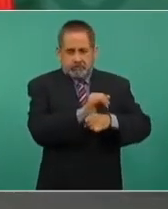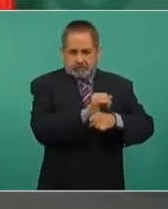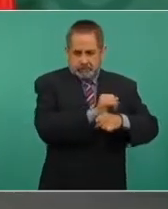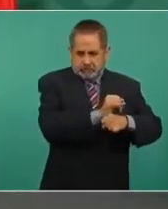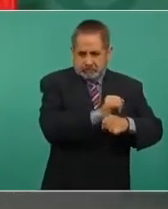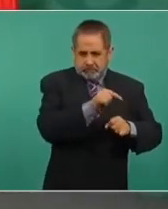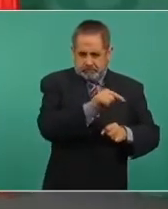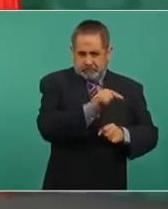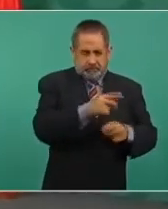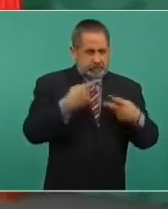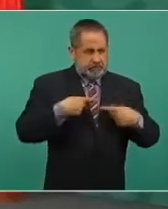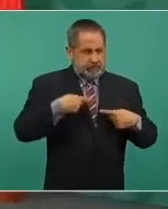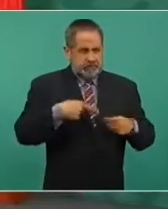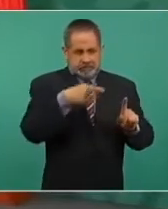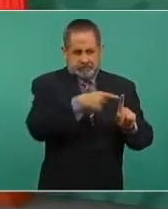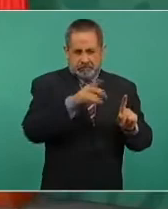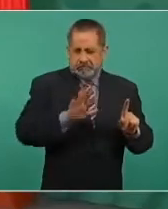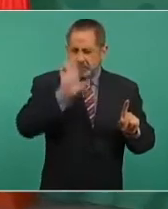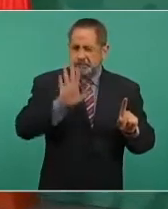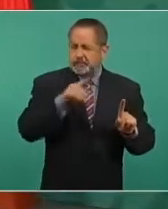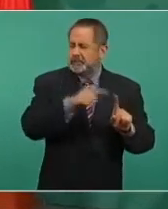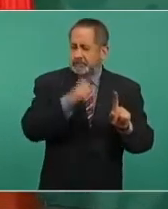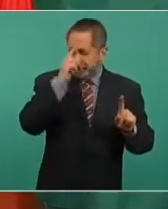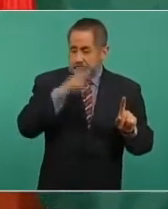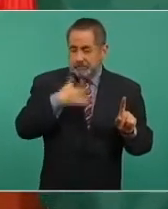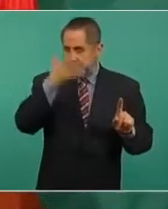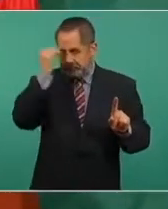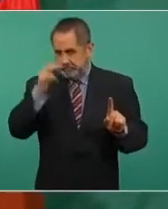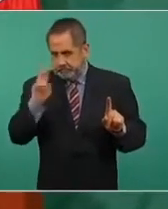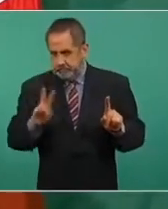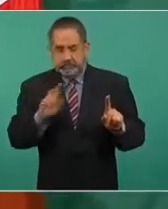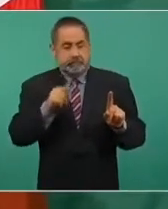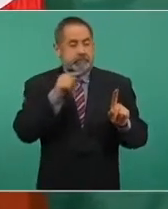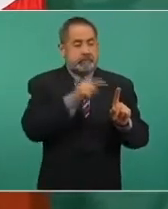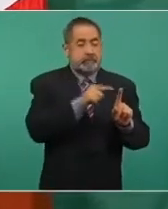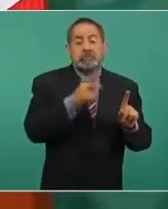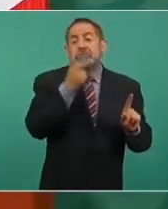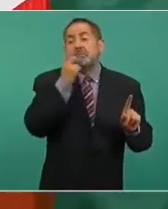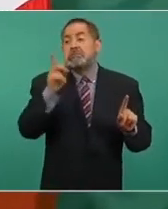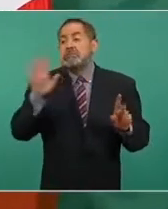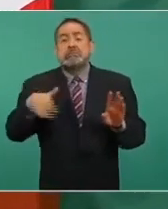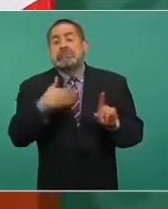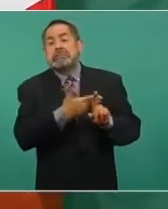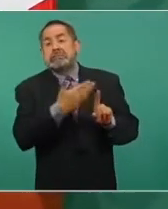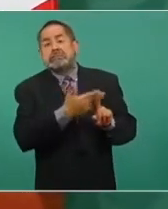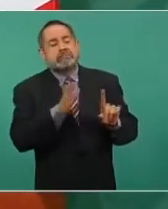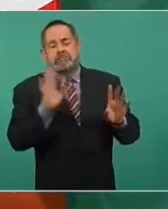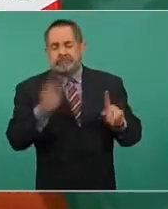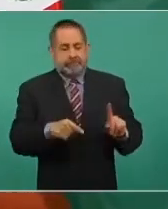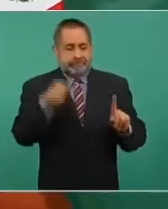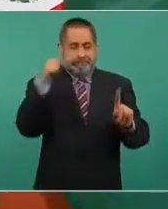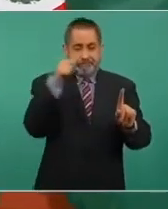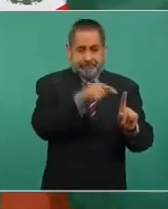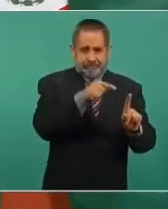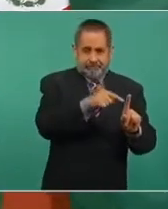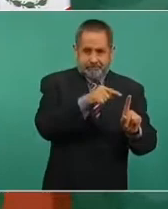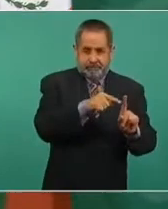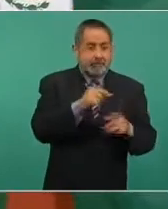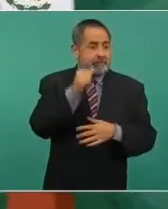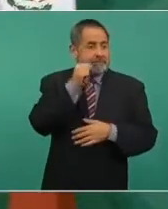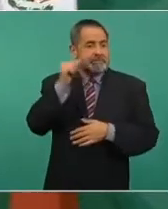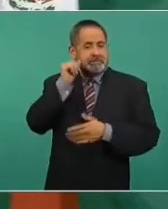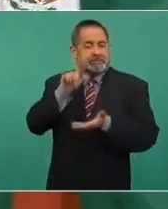supuestamente perseguido se aventó un Twitter